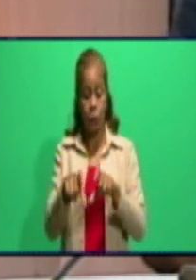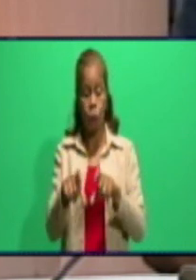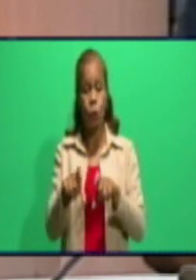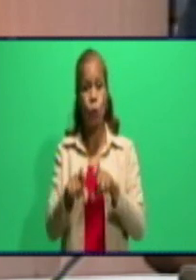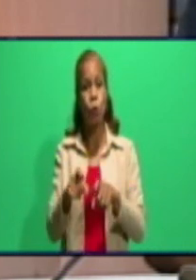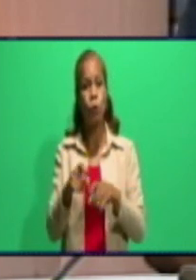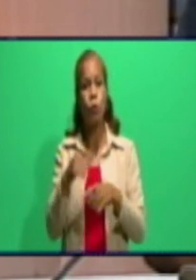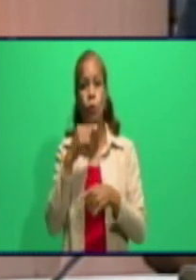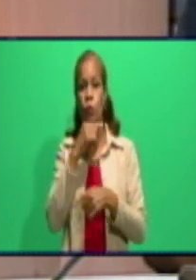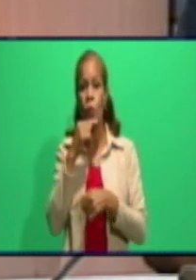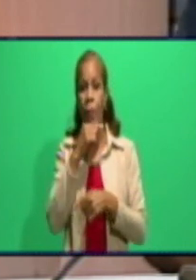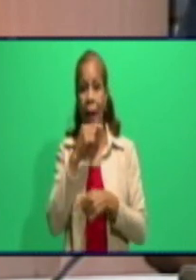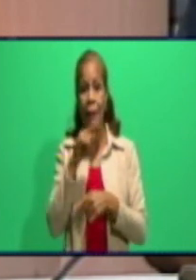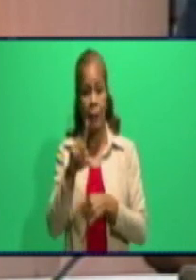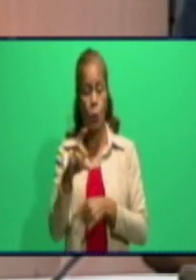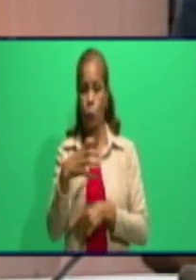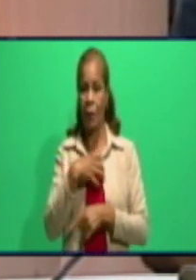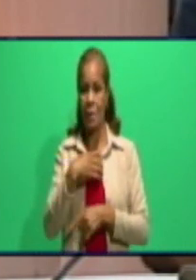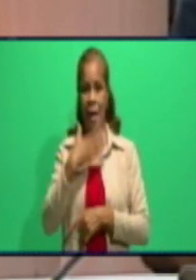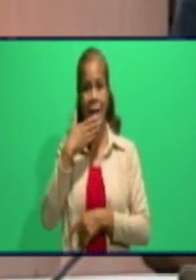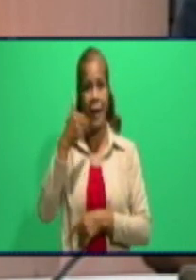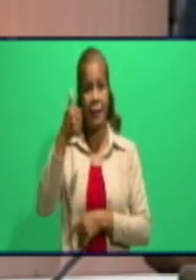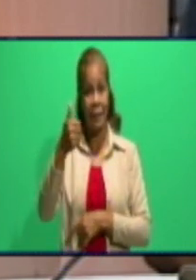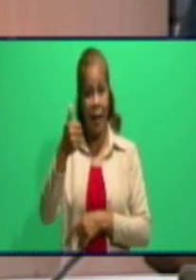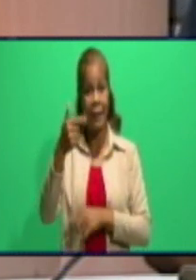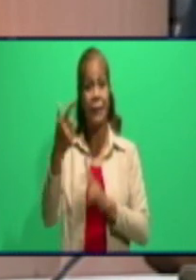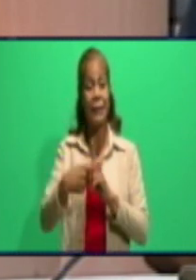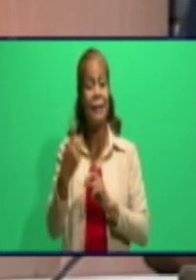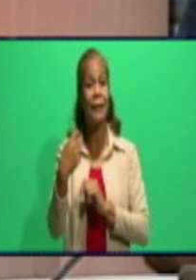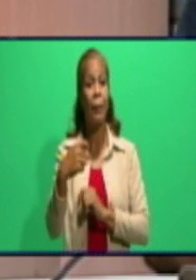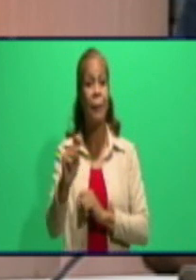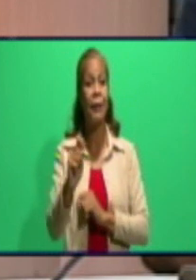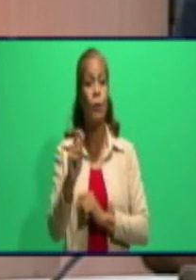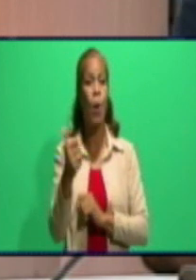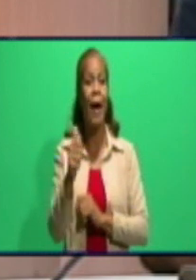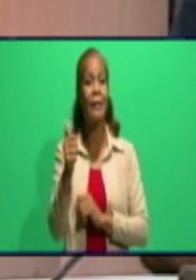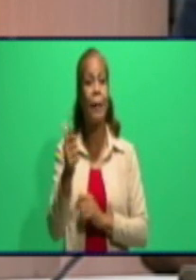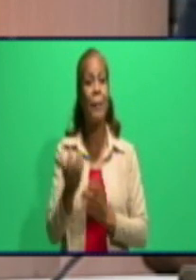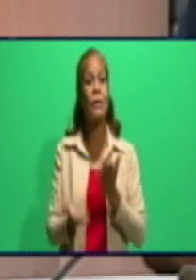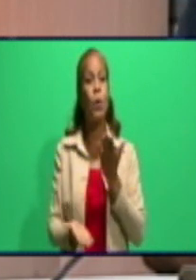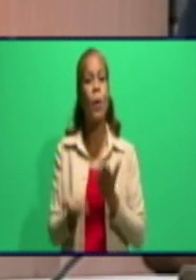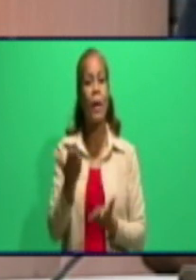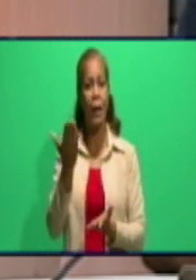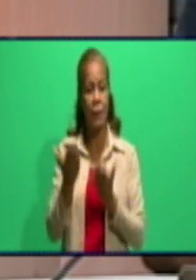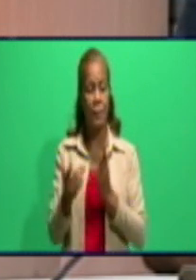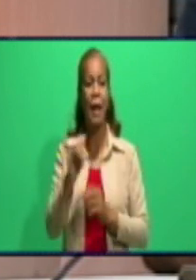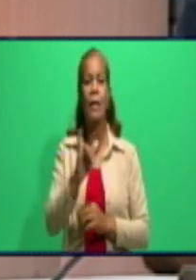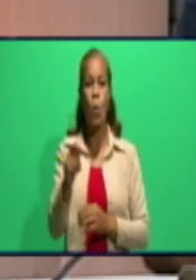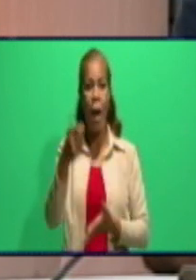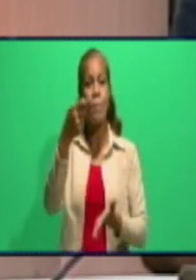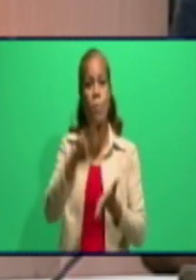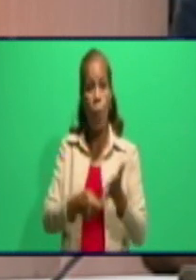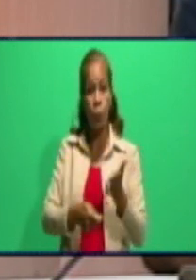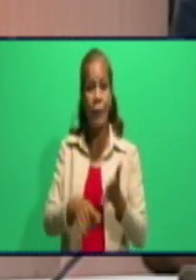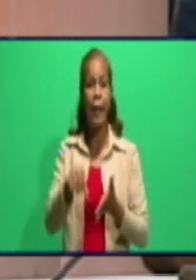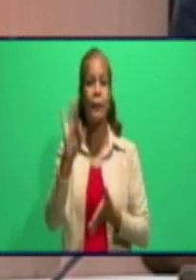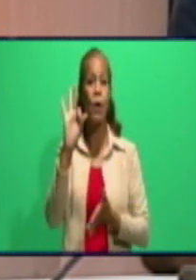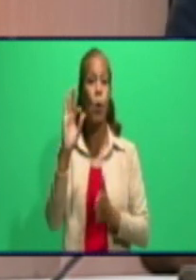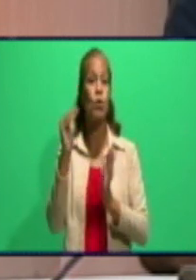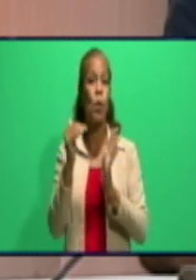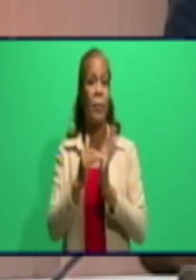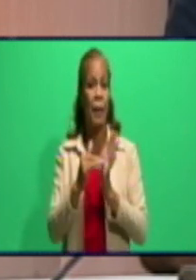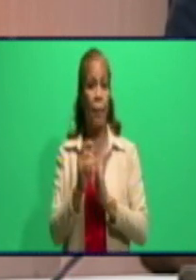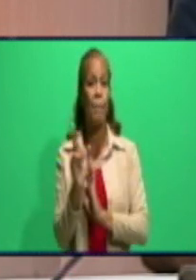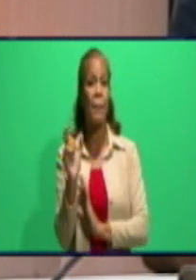vendía a la población no tenía calidad y se estaba vendiendo a 10 pesos la libra, por lo cual aplicamos multa allí de 8.000 pesos en este caso.